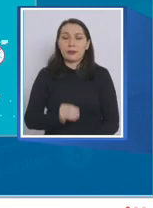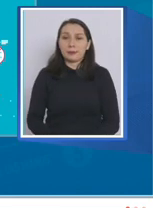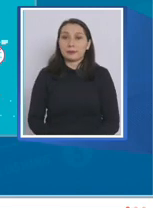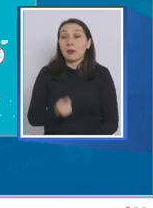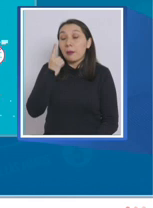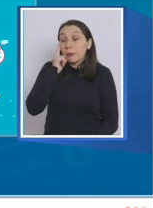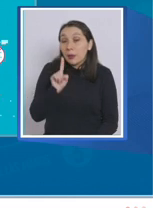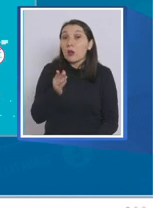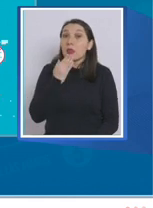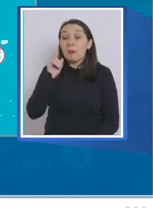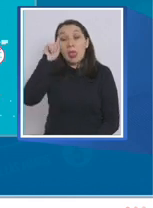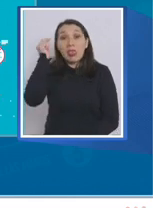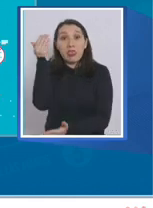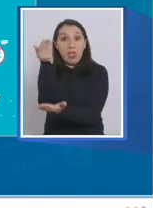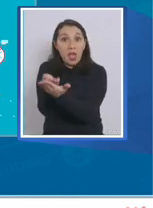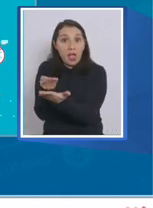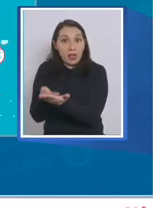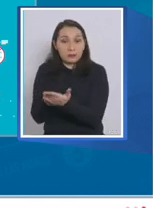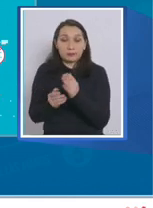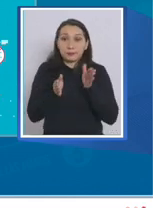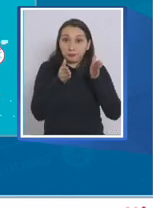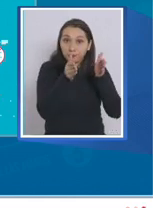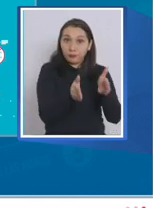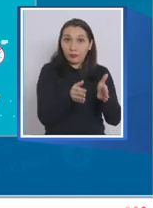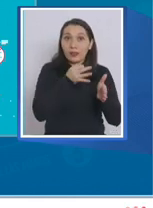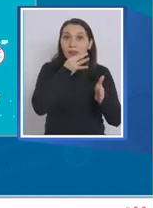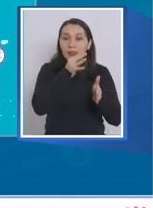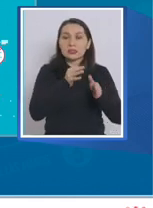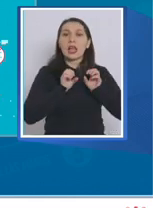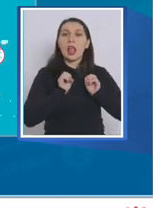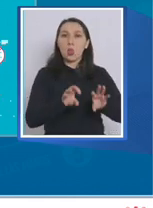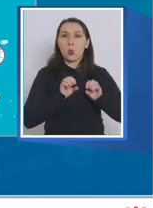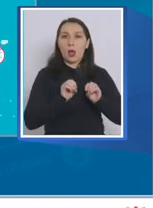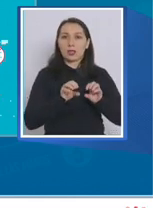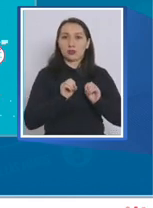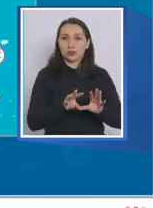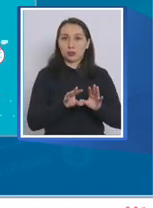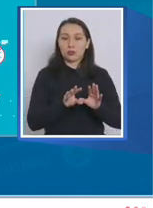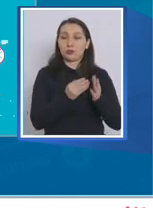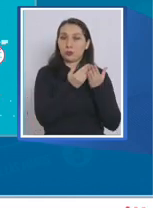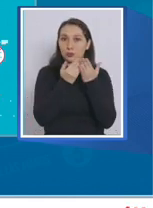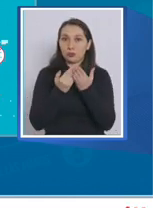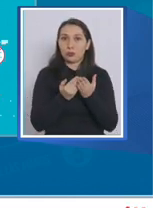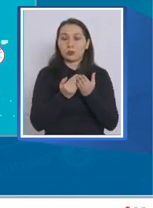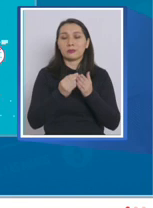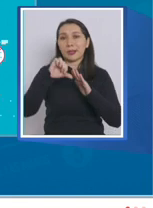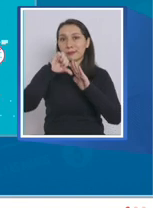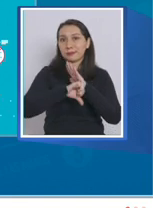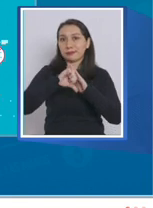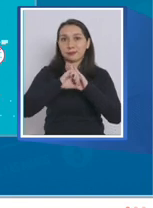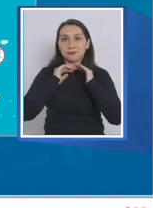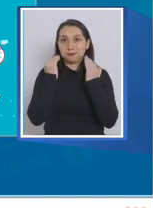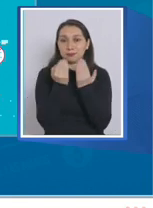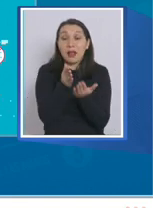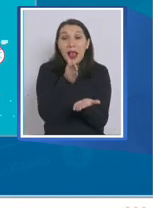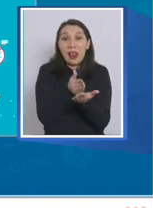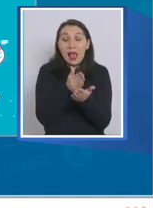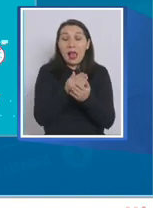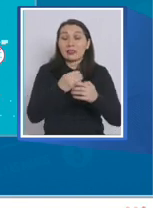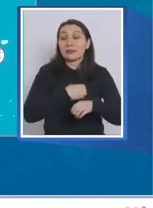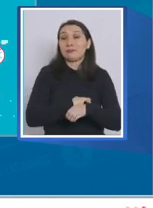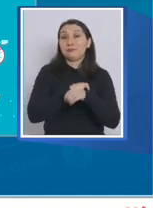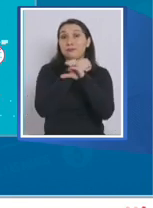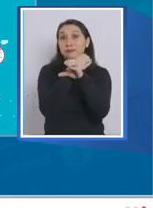pero también propuestas. Por un lado, se trata de la educación. Las medidas de confinamiento y las clases a